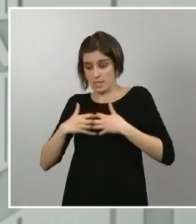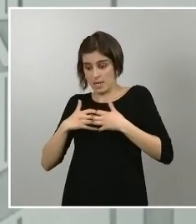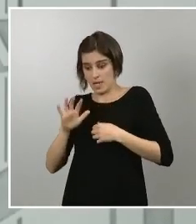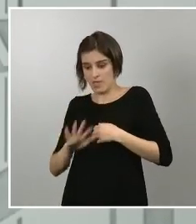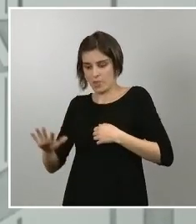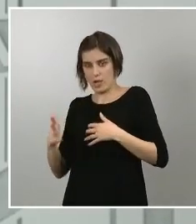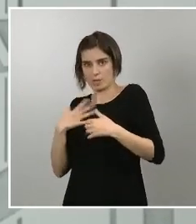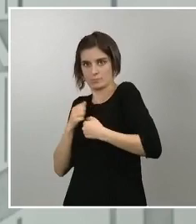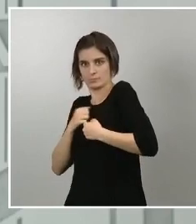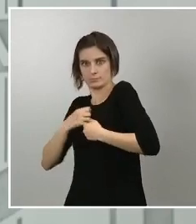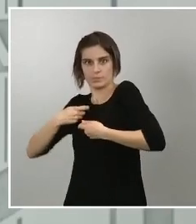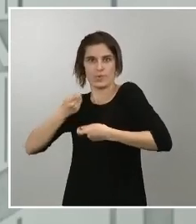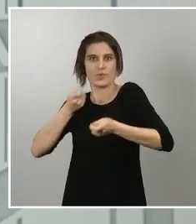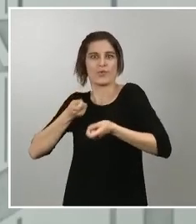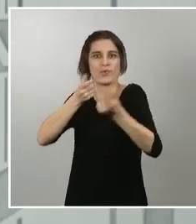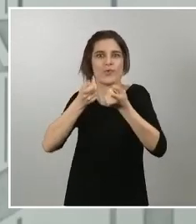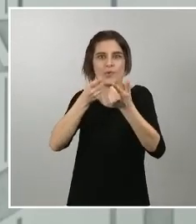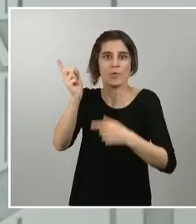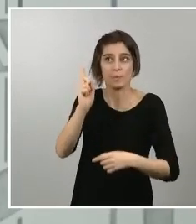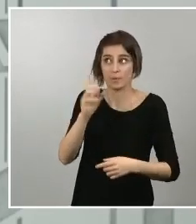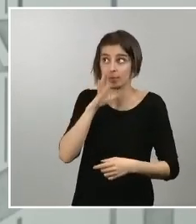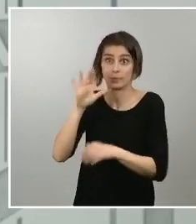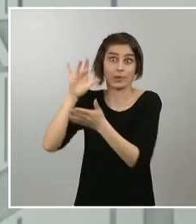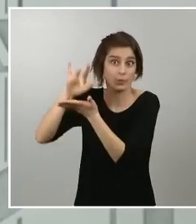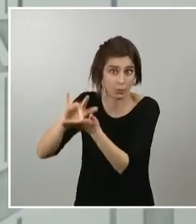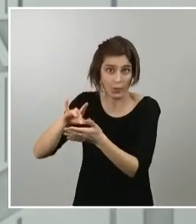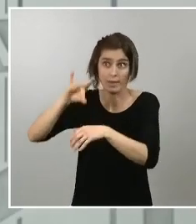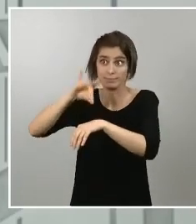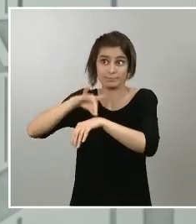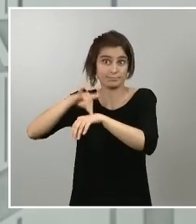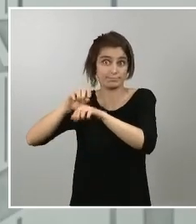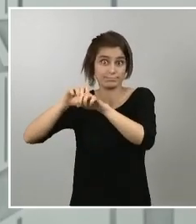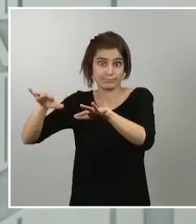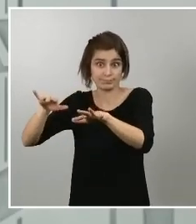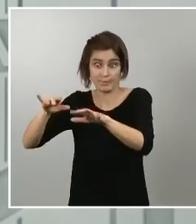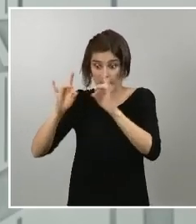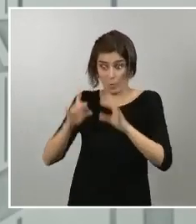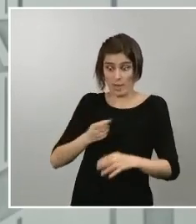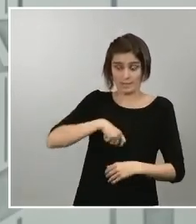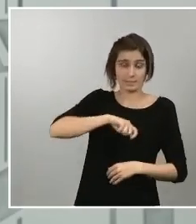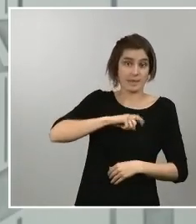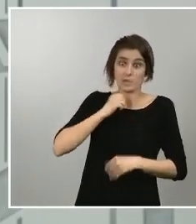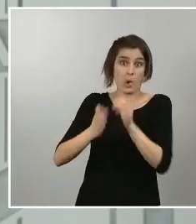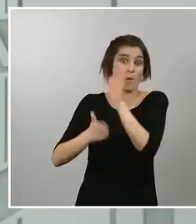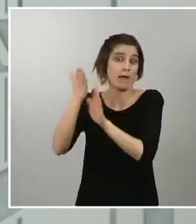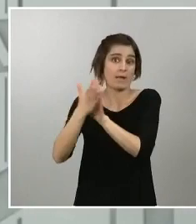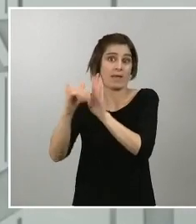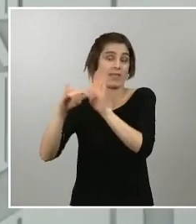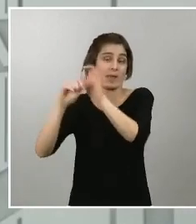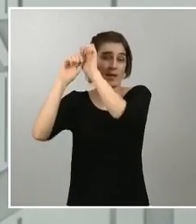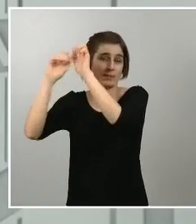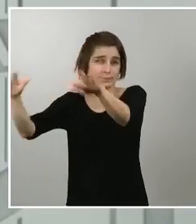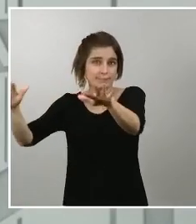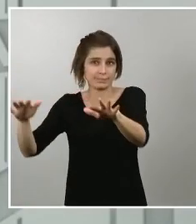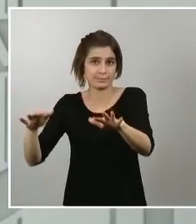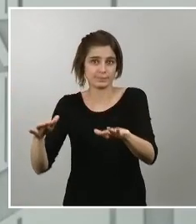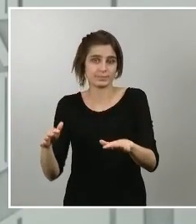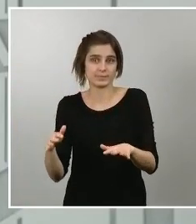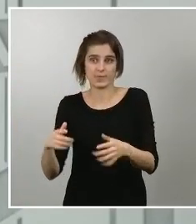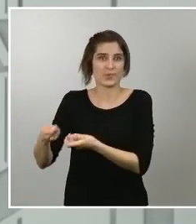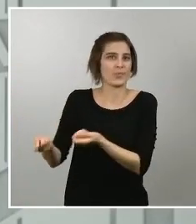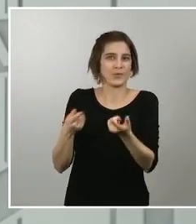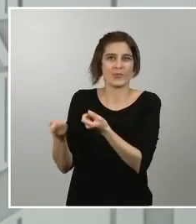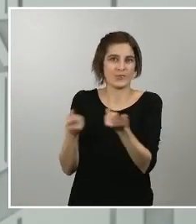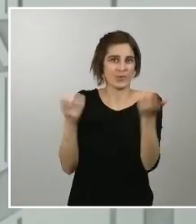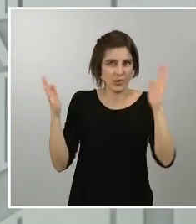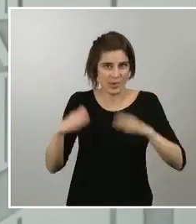pandemia al igual que nosotros o están pronto a sufrir esa pandemia es por ello que estamos reorientando toda esa